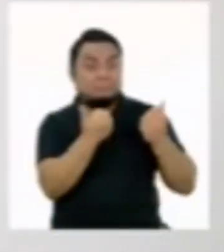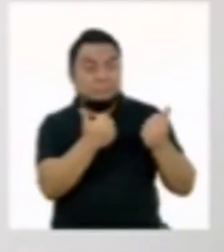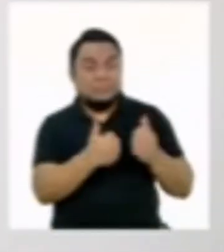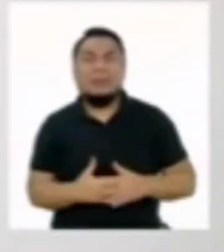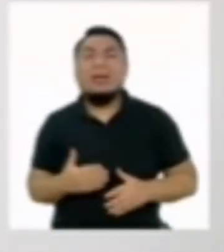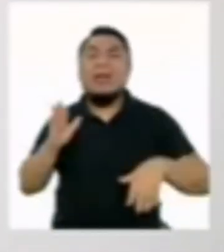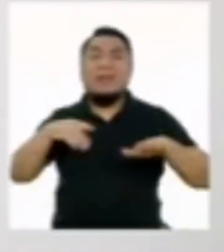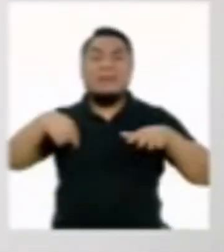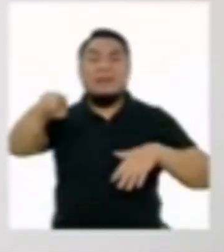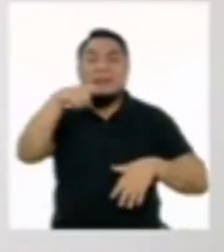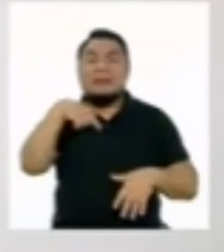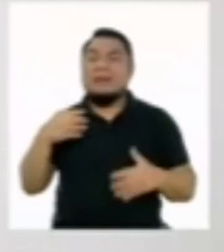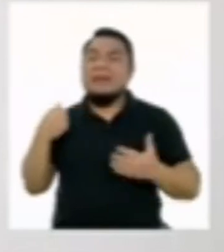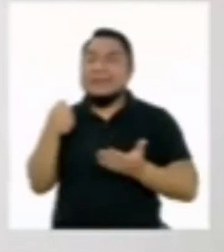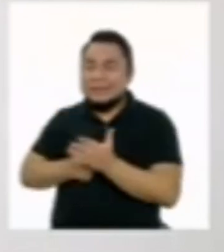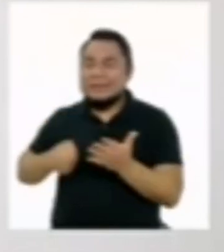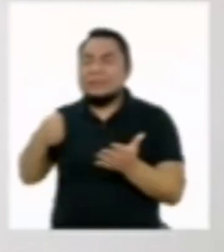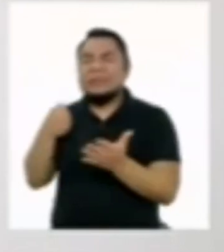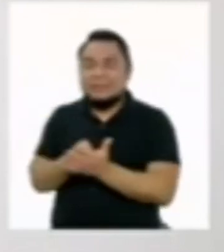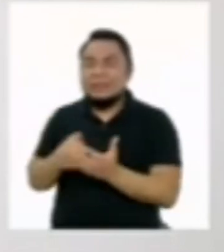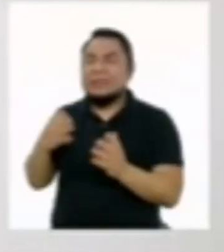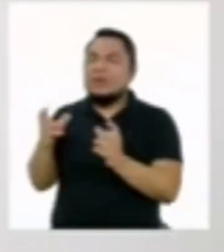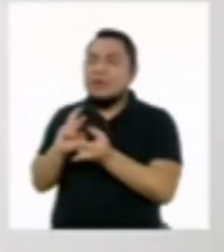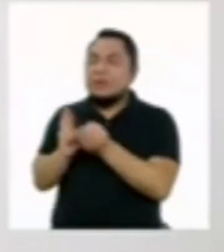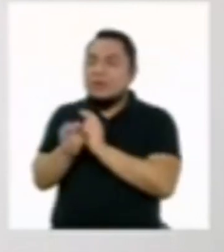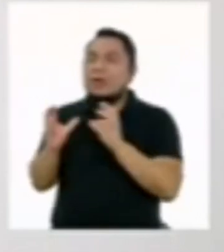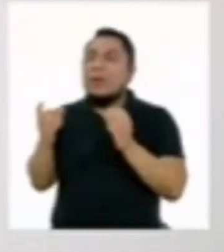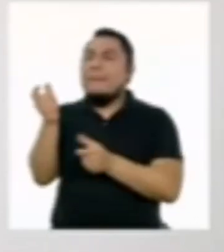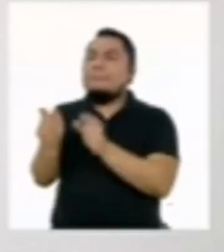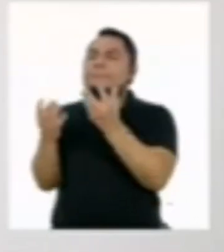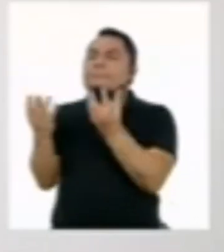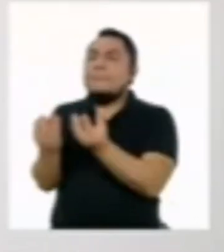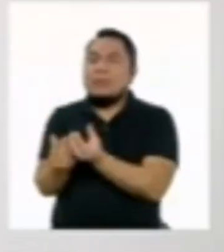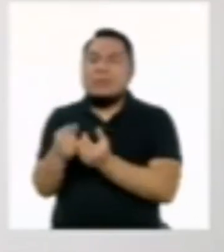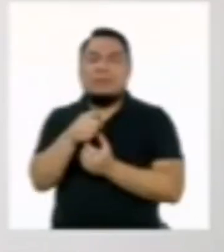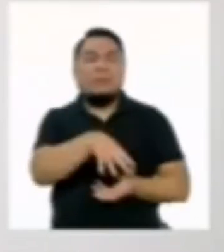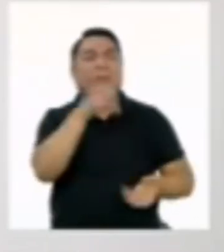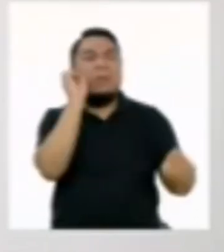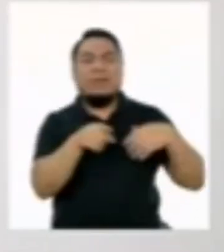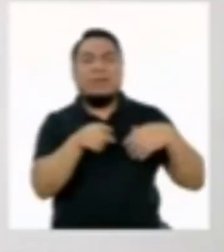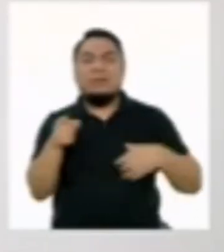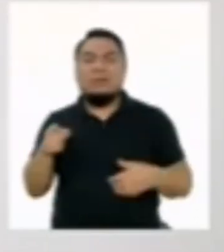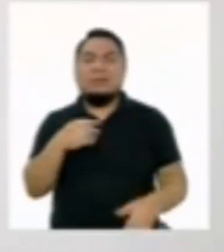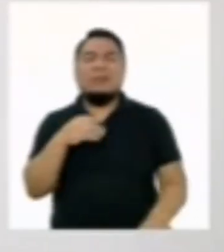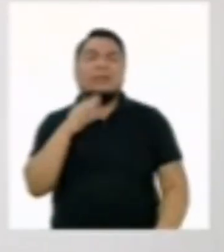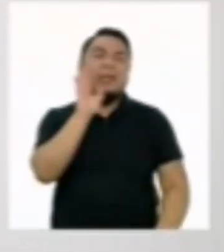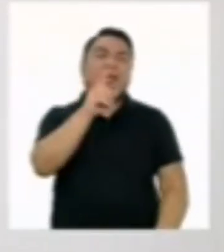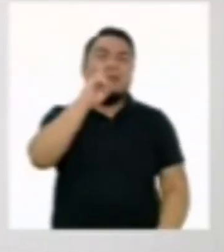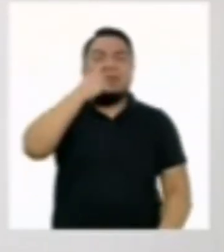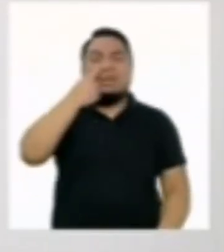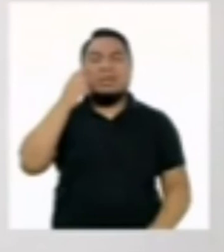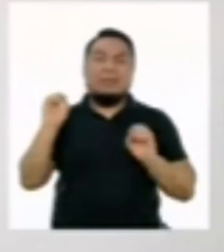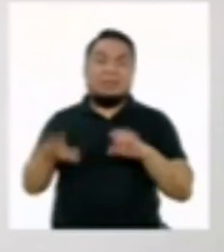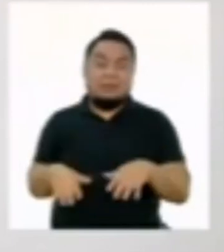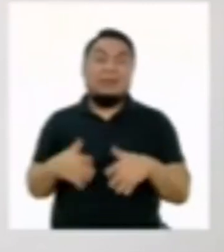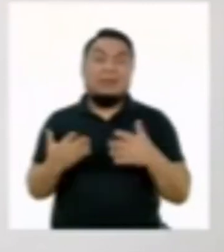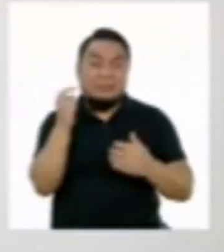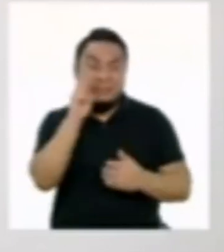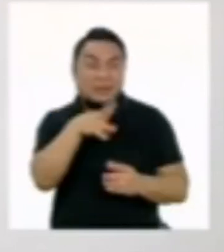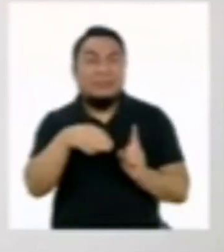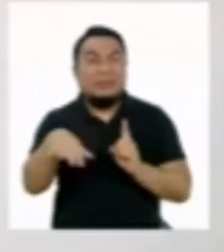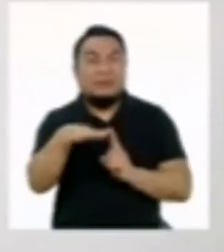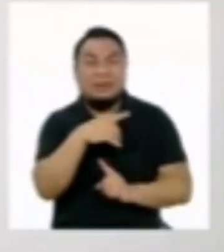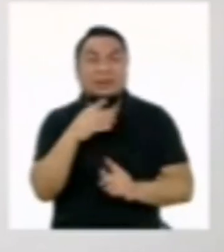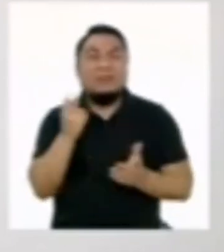puede desanimar ver que son pocas las personas que tienen conciencia sobre el daño que le estamos haciendo a